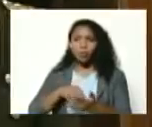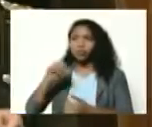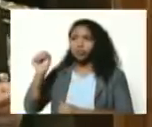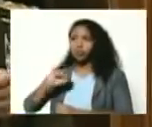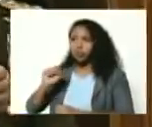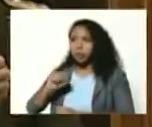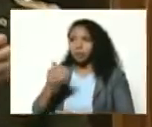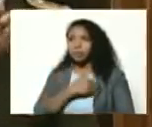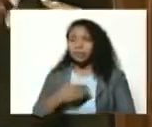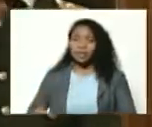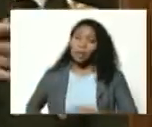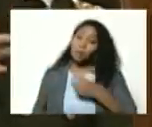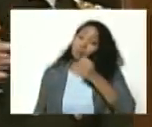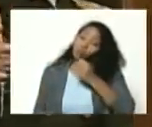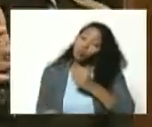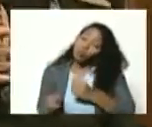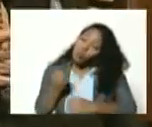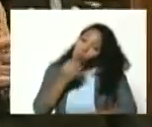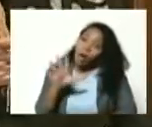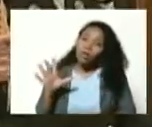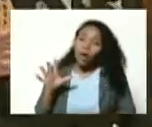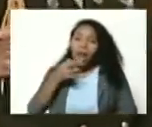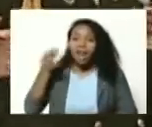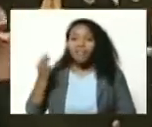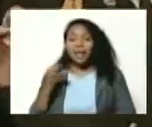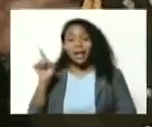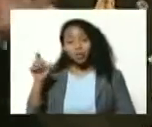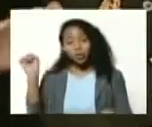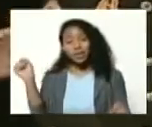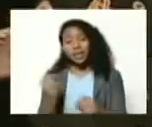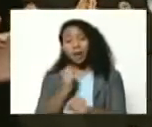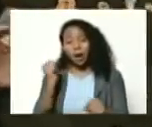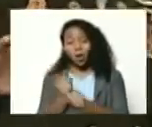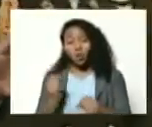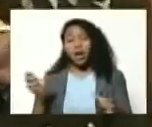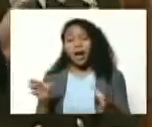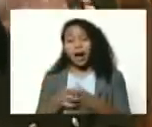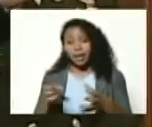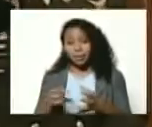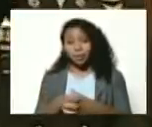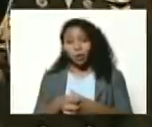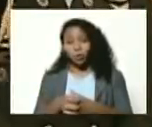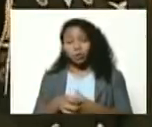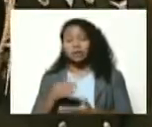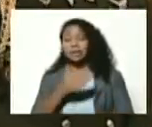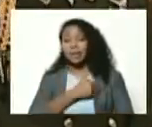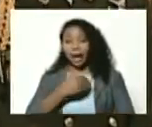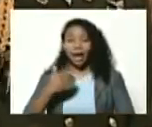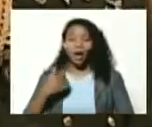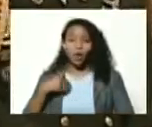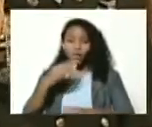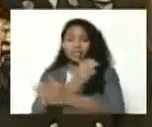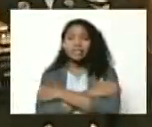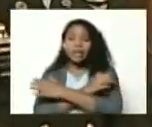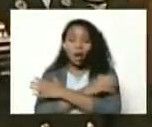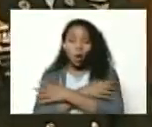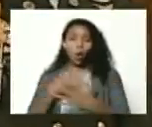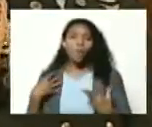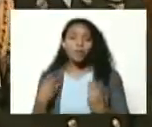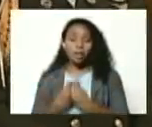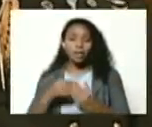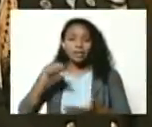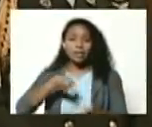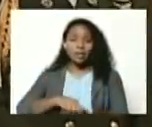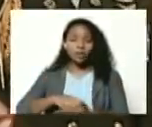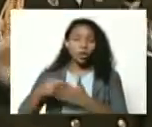presidente bueno la verdad verdadera es que ha sido un trabajo en equipo quiero felicitar a los compañeros del centro